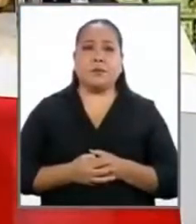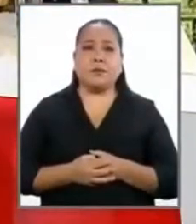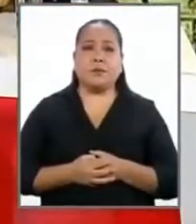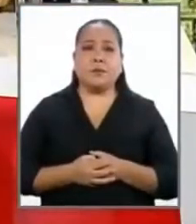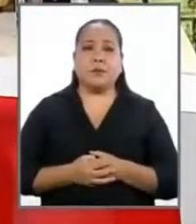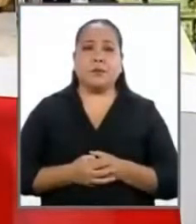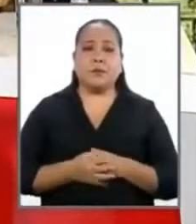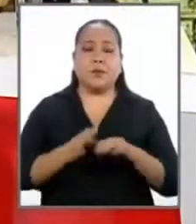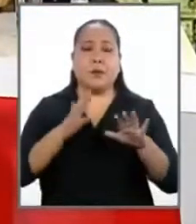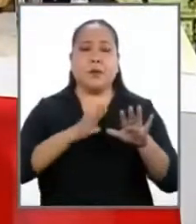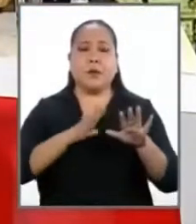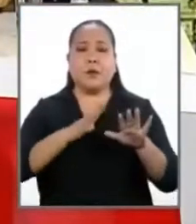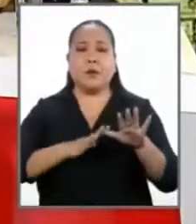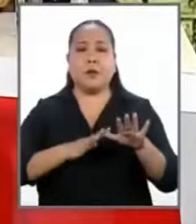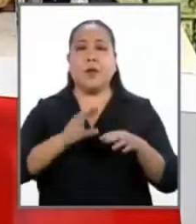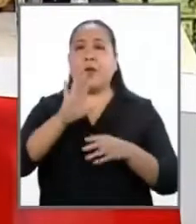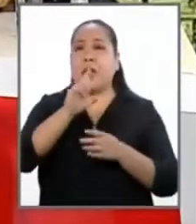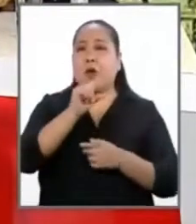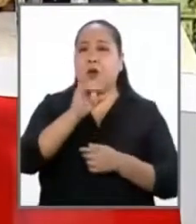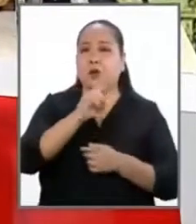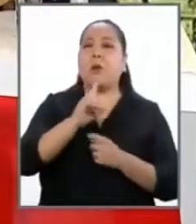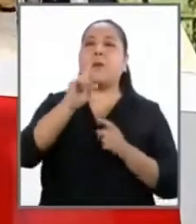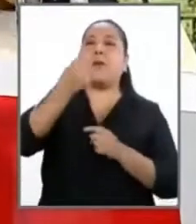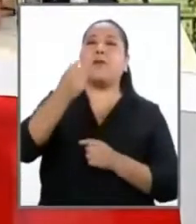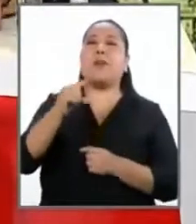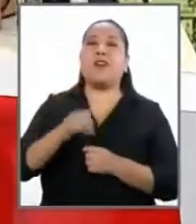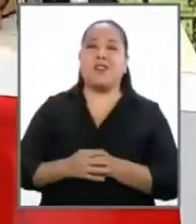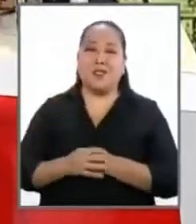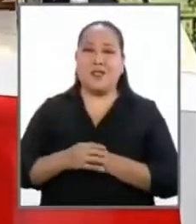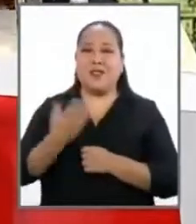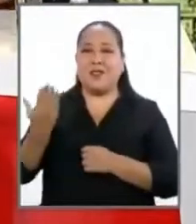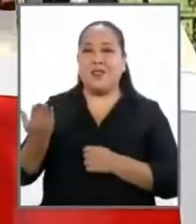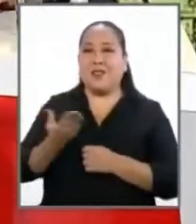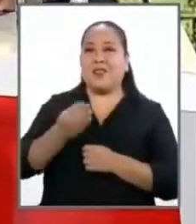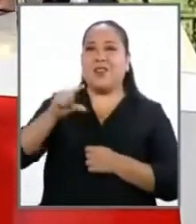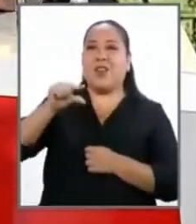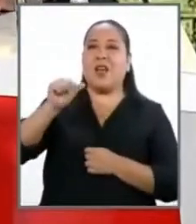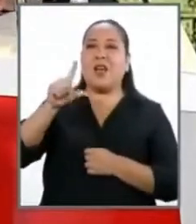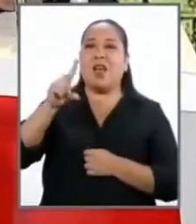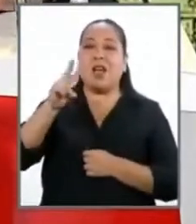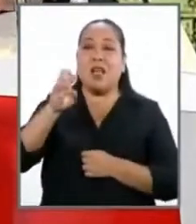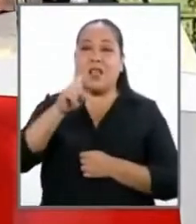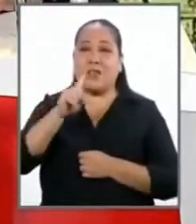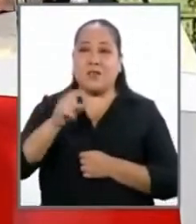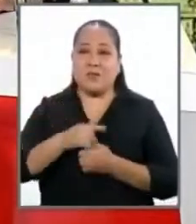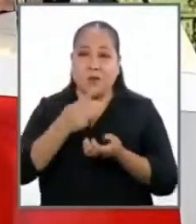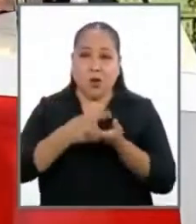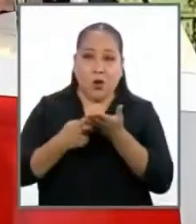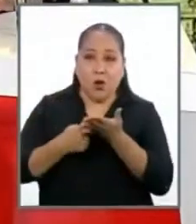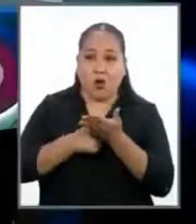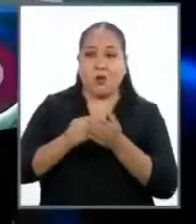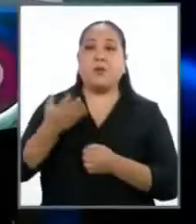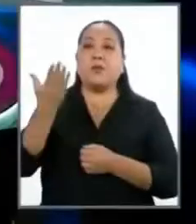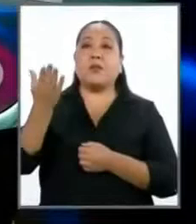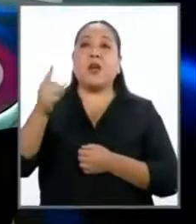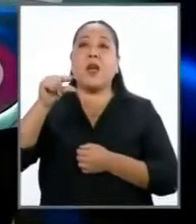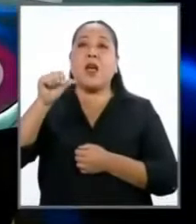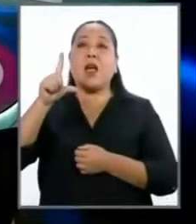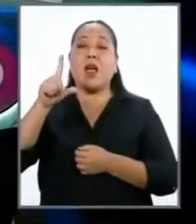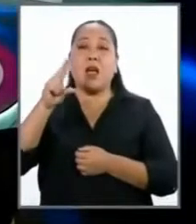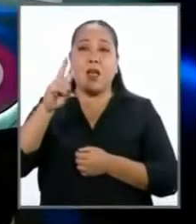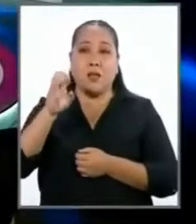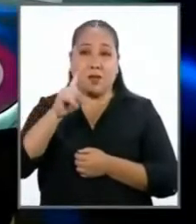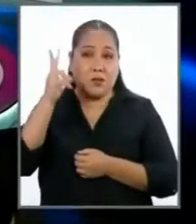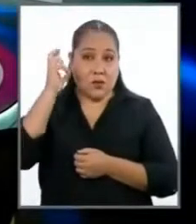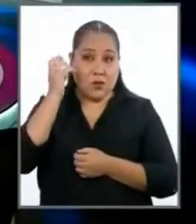Segundito, señor Guzmán, le tocaba primero al señor Galvez, justo lo había anunciado antes para poder coordinar esto. Señor Galvez, nos escucha,